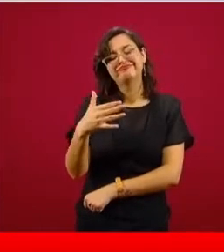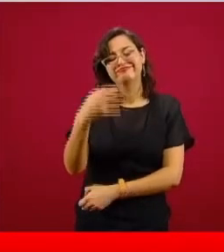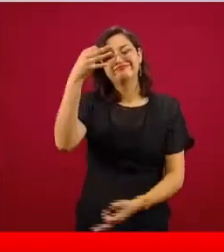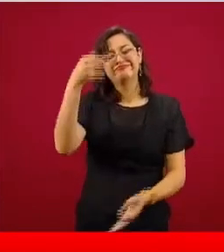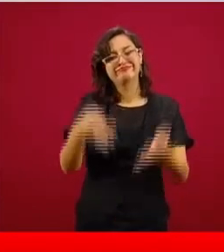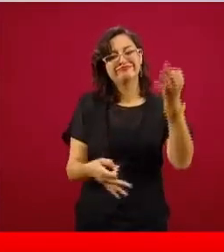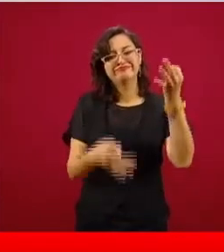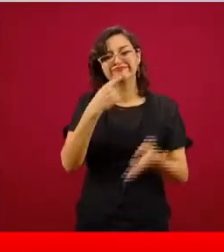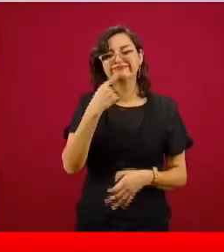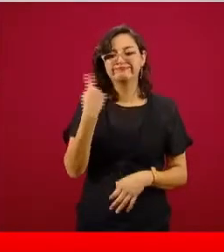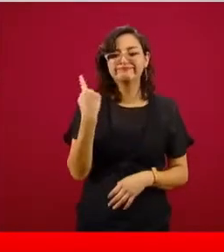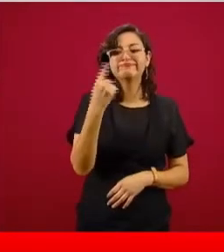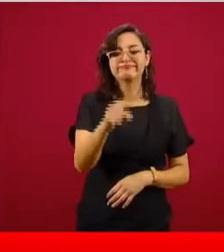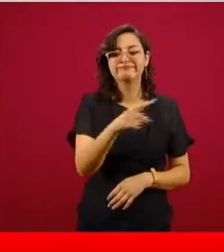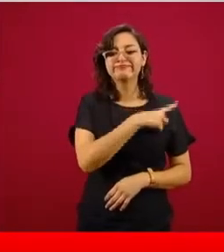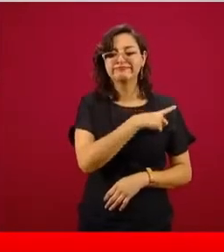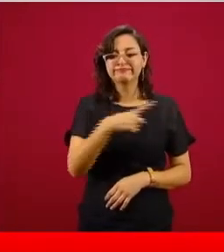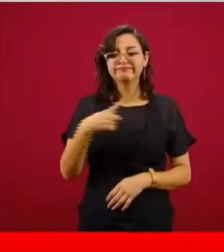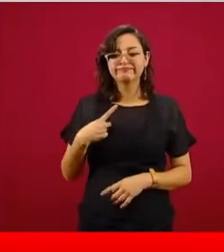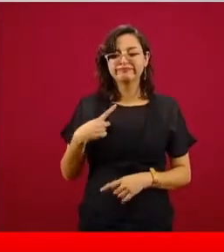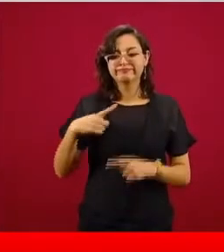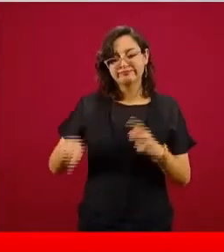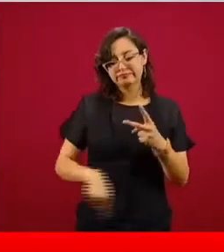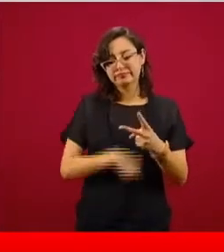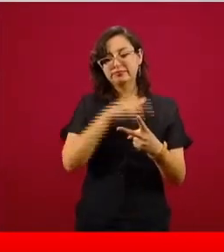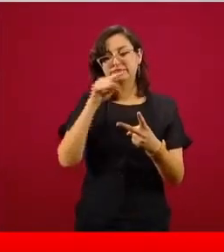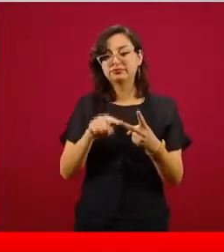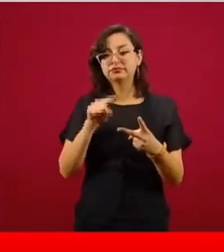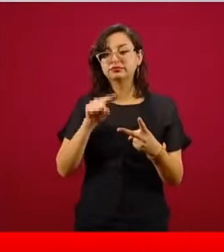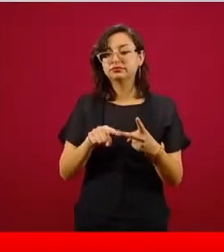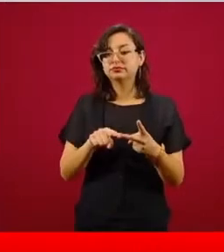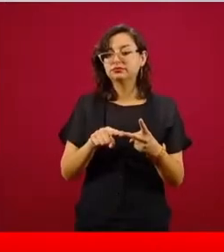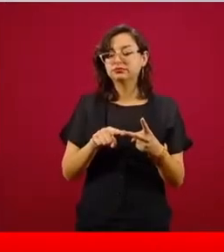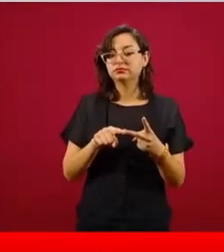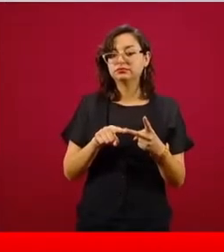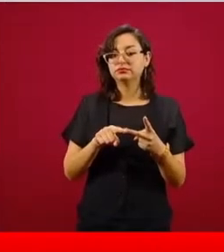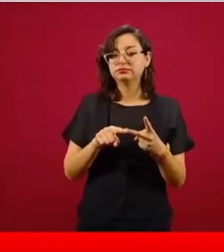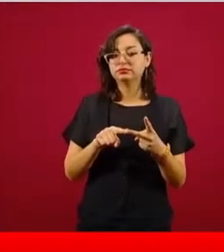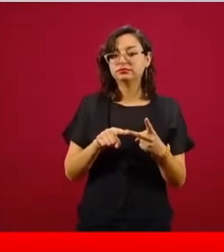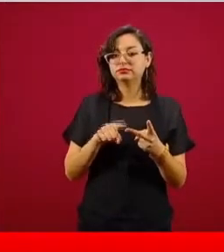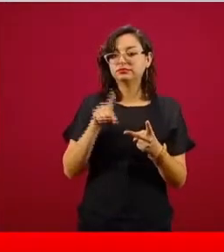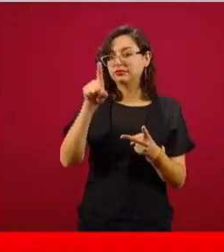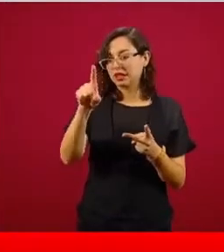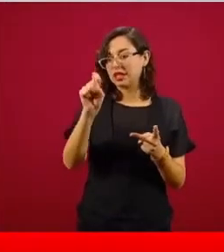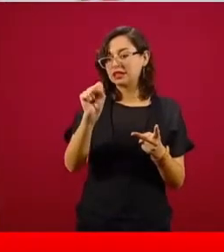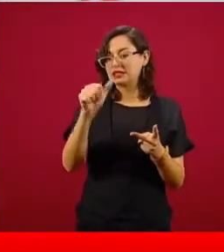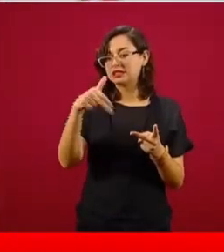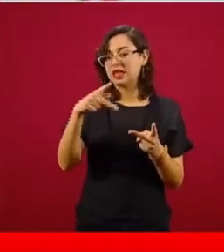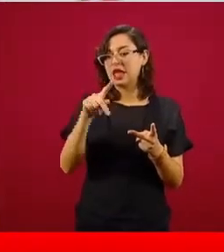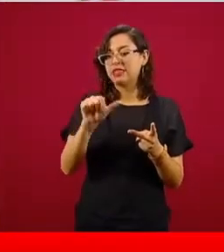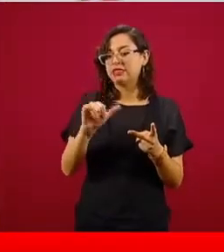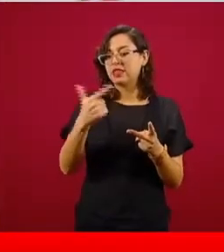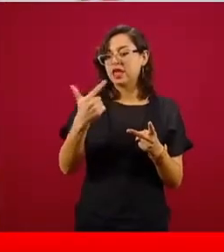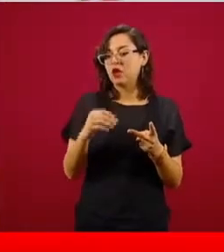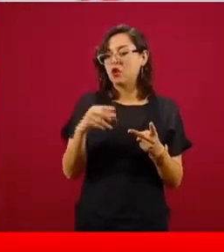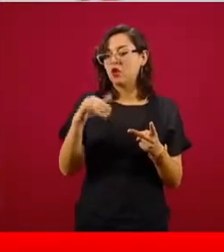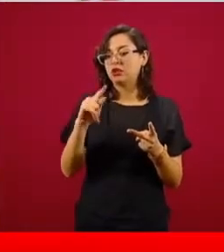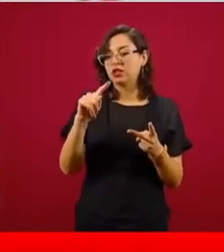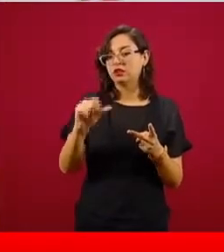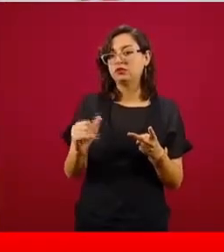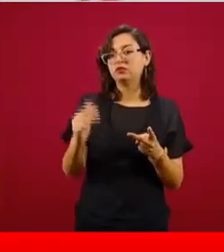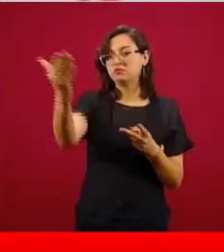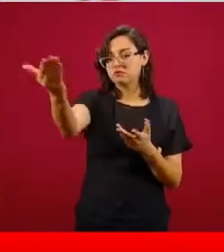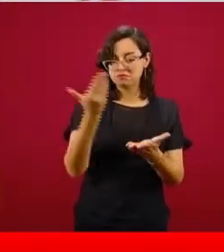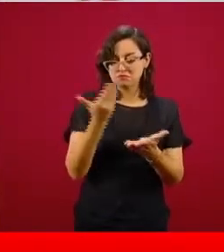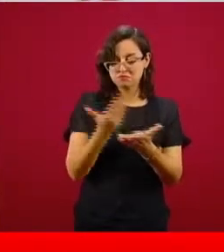Si Santiago Nieto me lleva un expediente diciéndome que